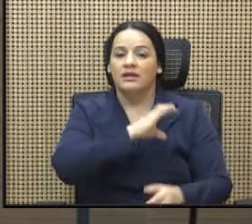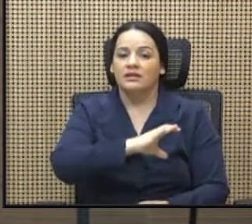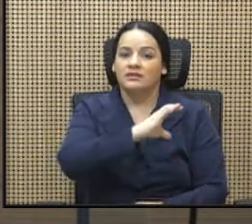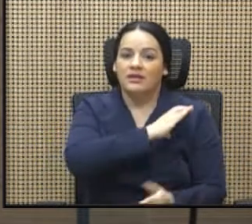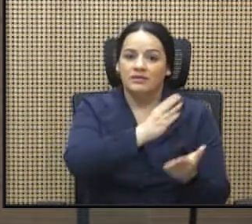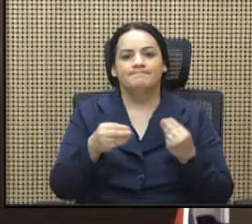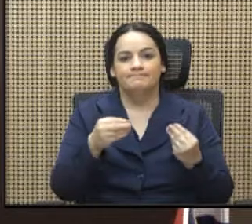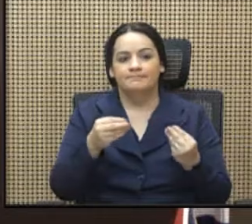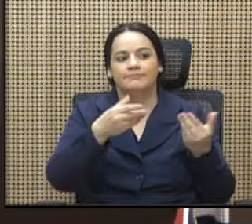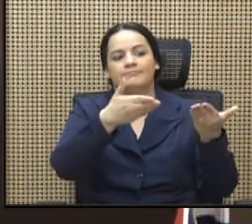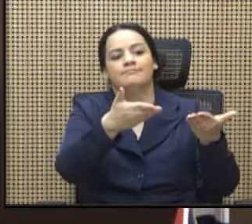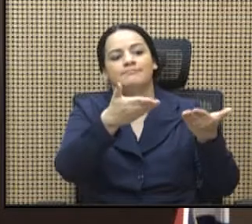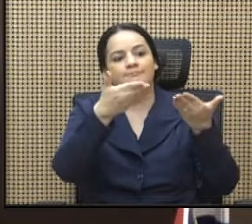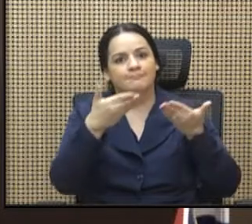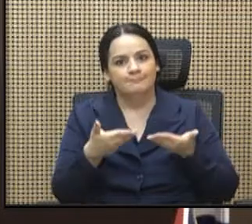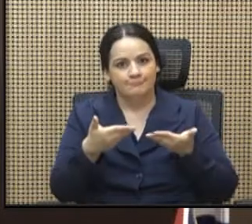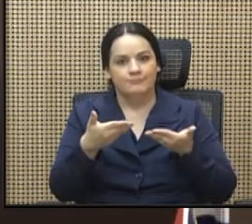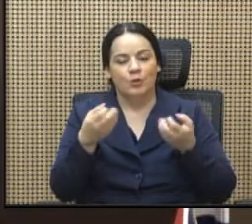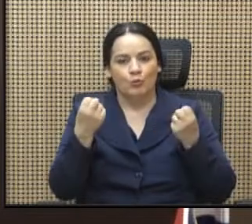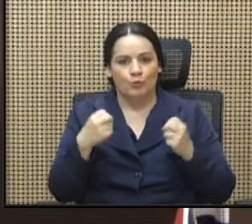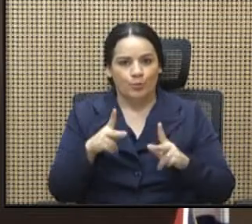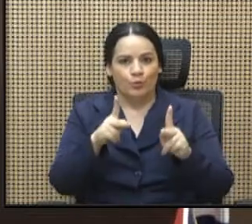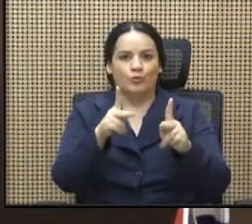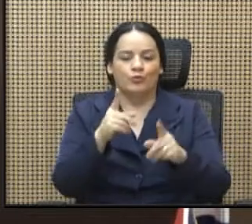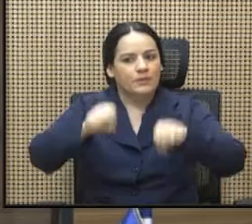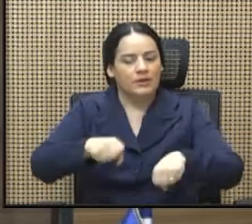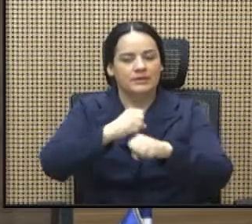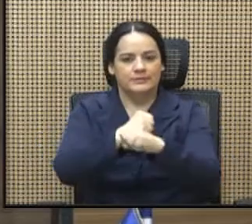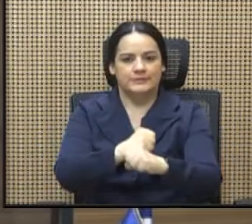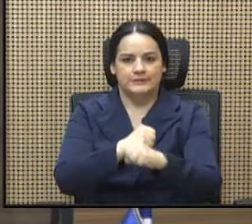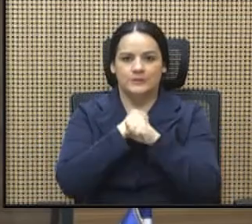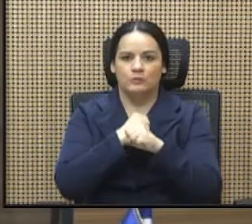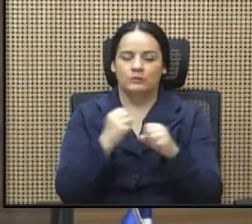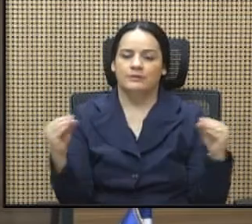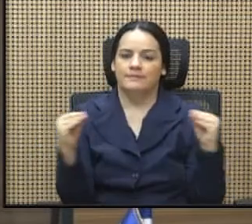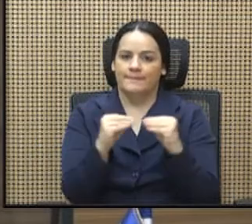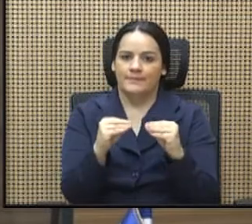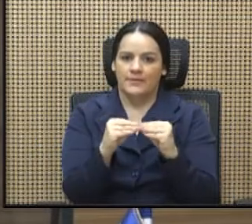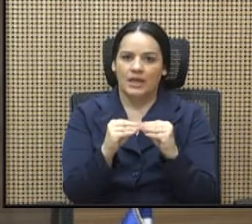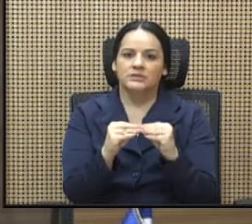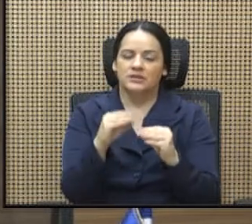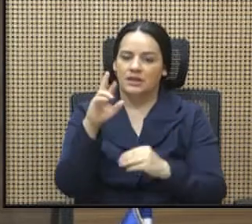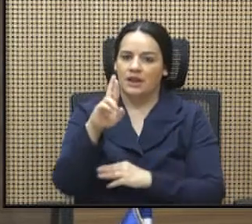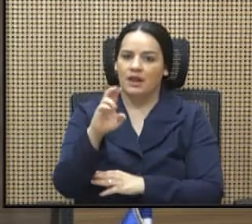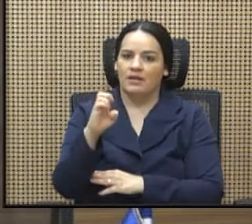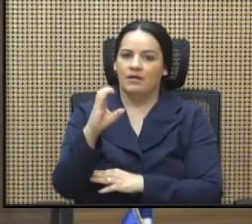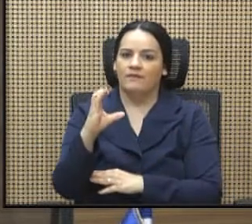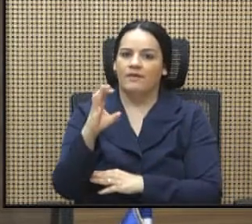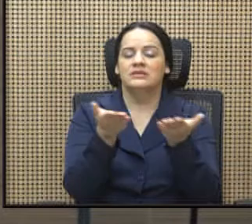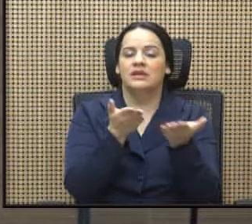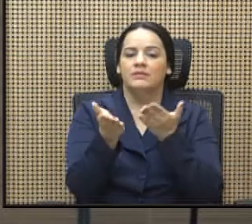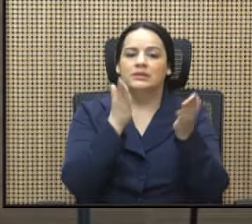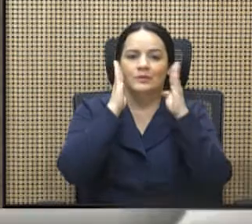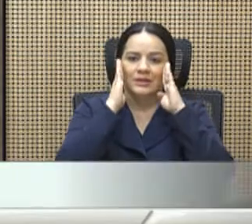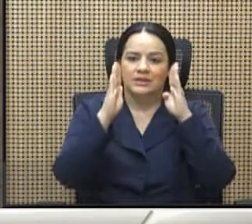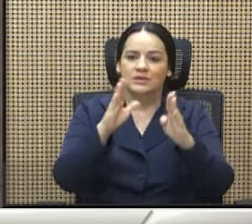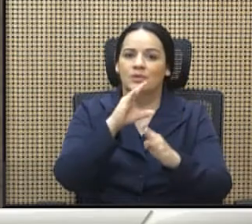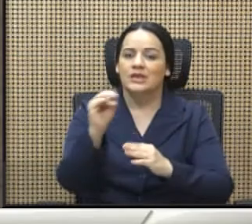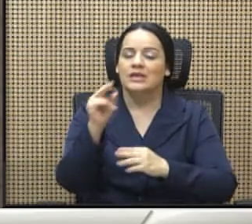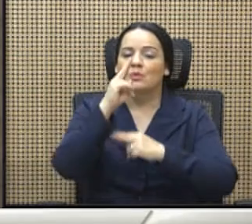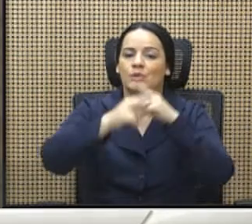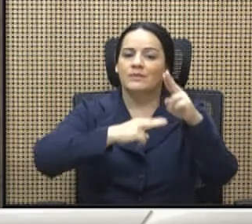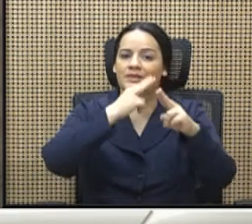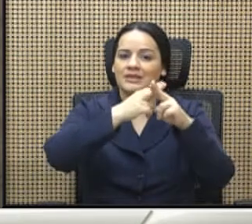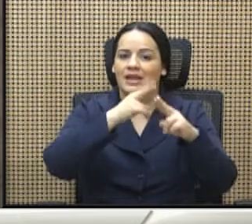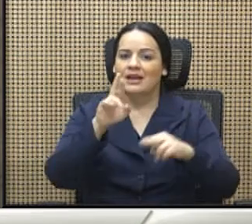años y si bien la red atiende a cientos de niños y niñas, son más los que requieren de estos servicios. La universalización